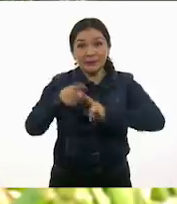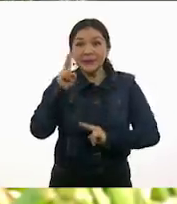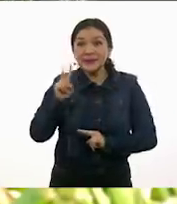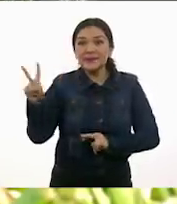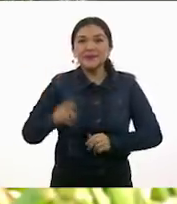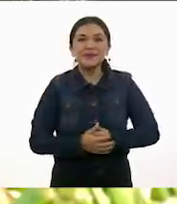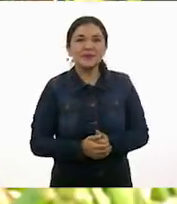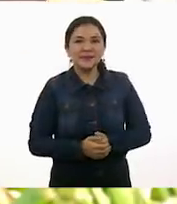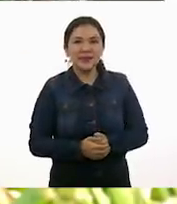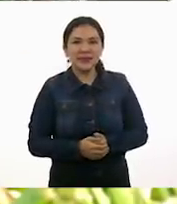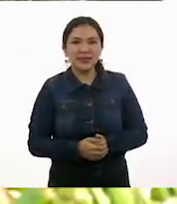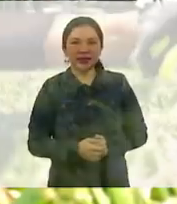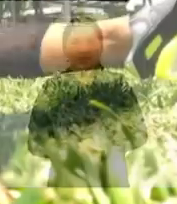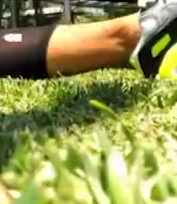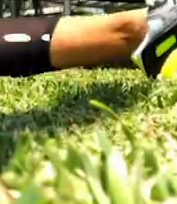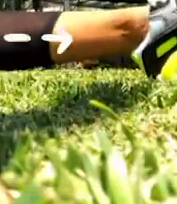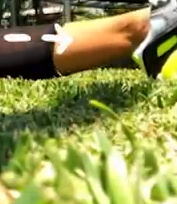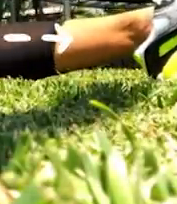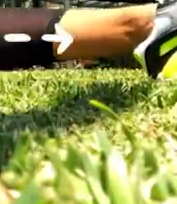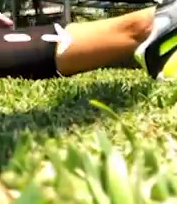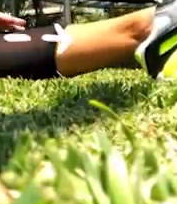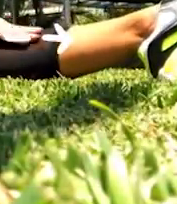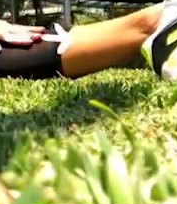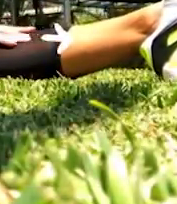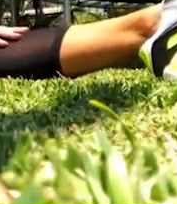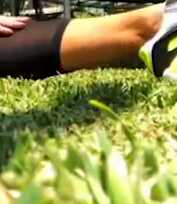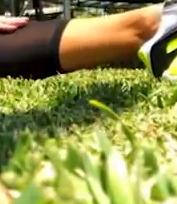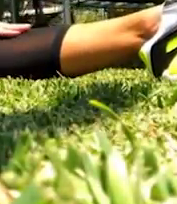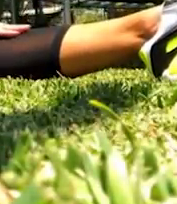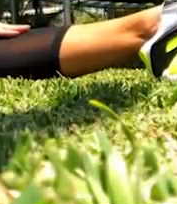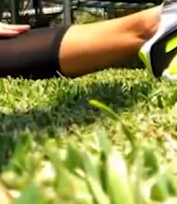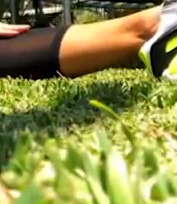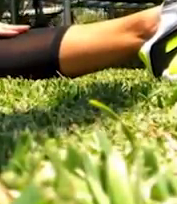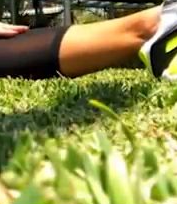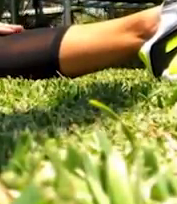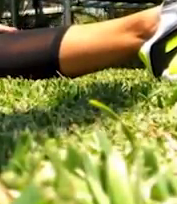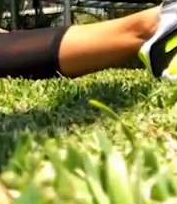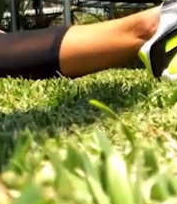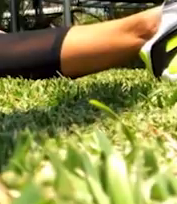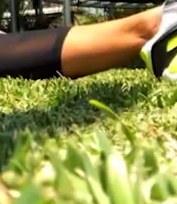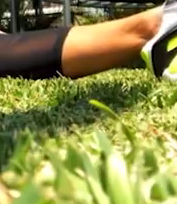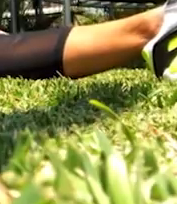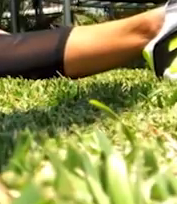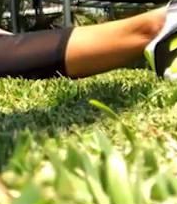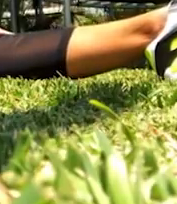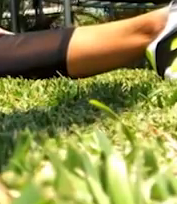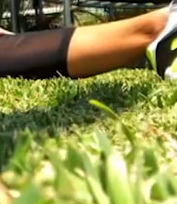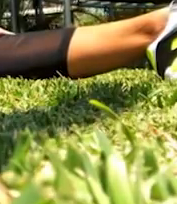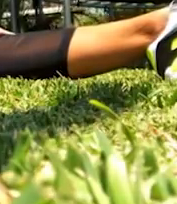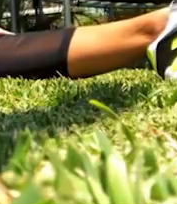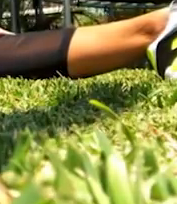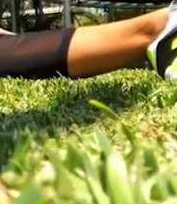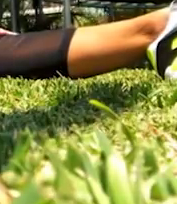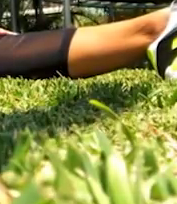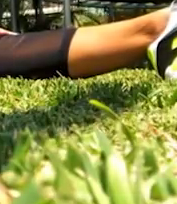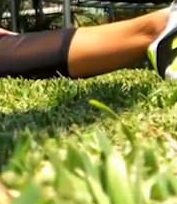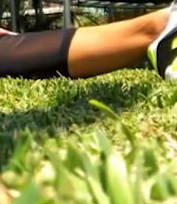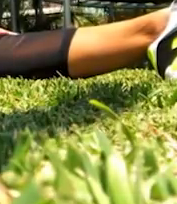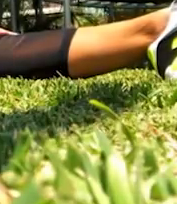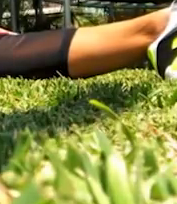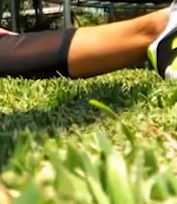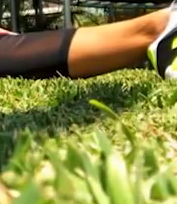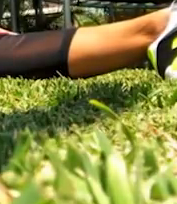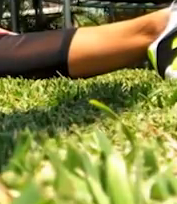Vamos a estirar las piernas un poco abiertas. Y vamos a ir primero hacia un lado. Lo más que